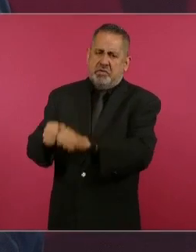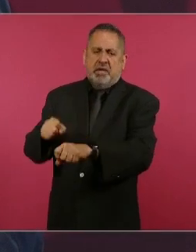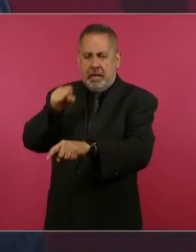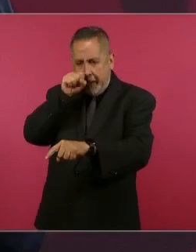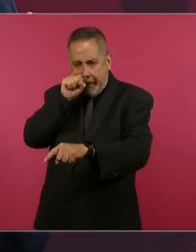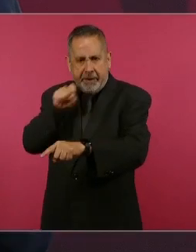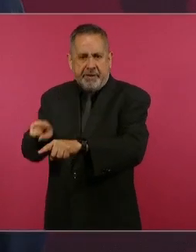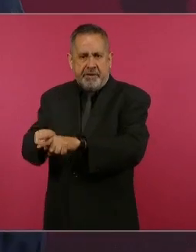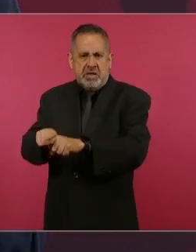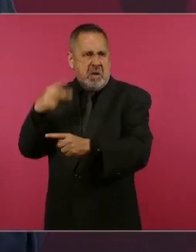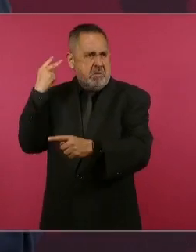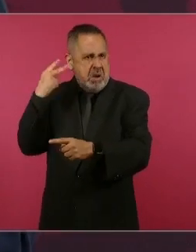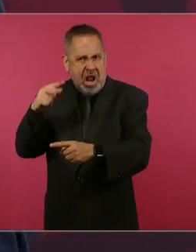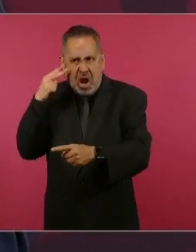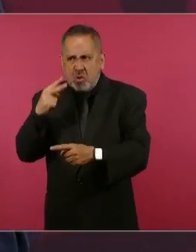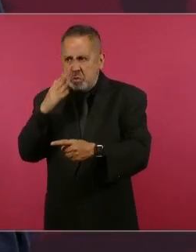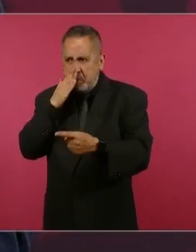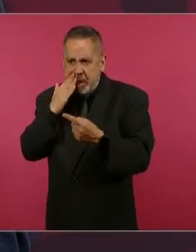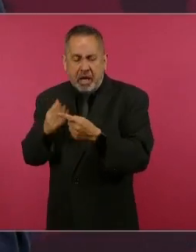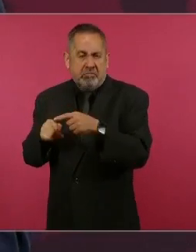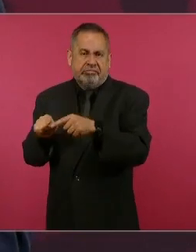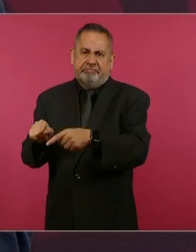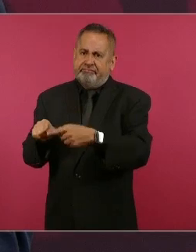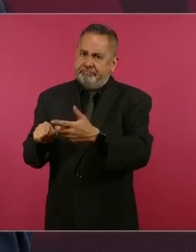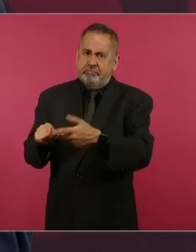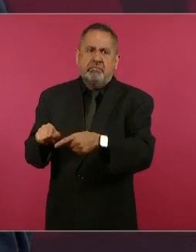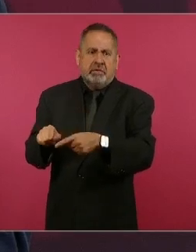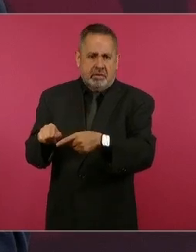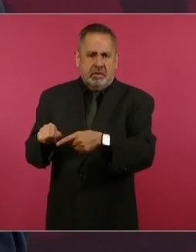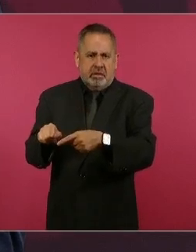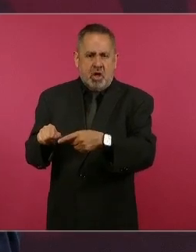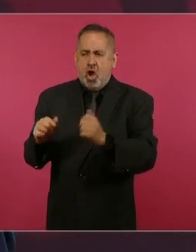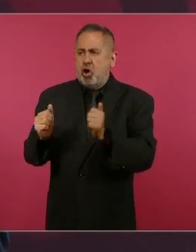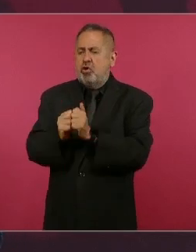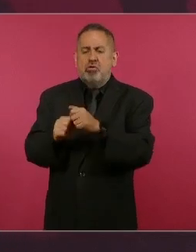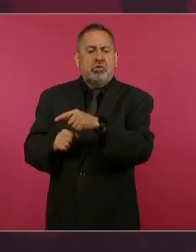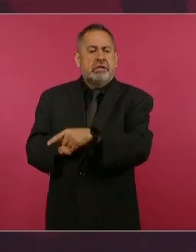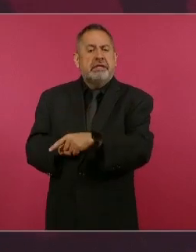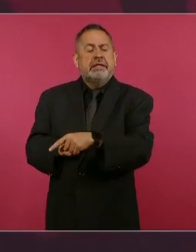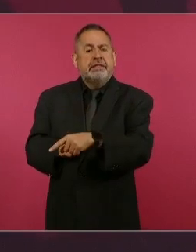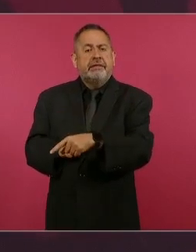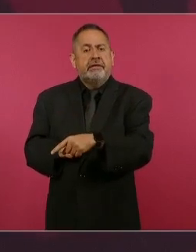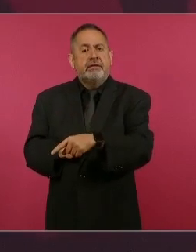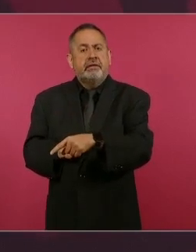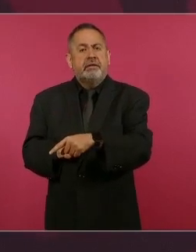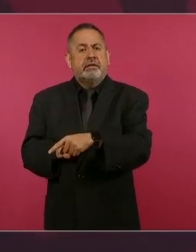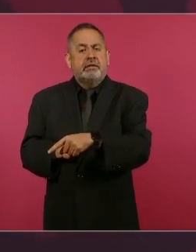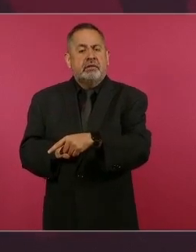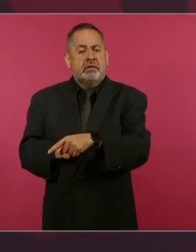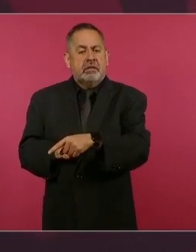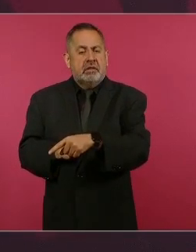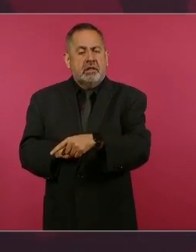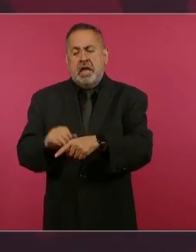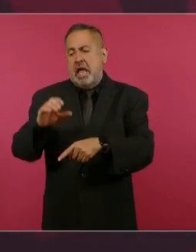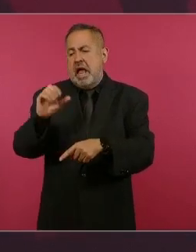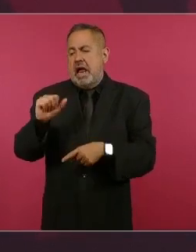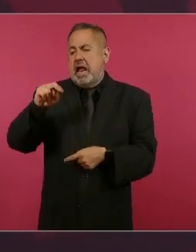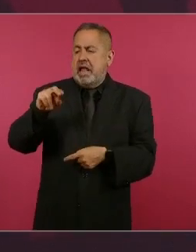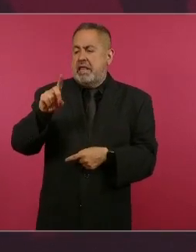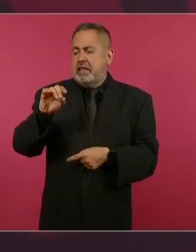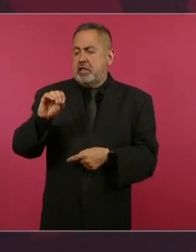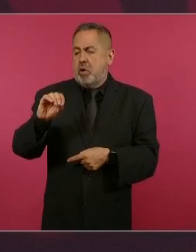En Veracruz, en Veracruz con Cándido Aguilar,